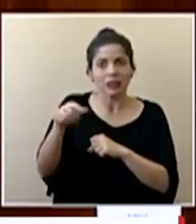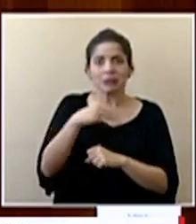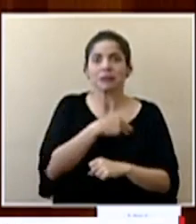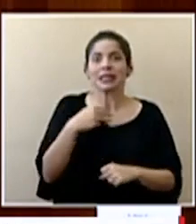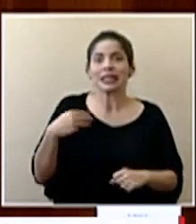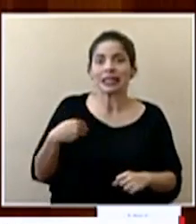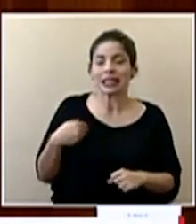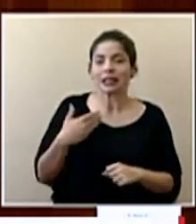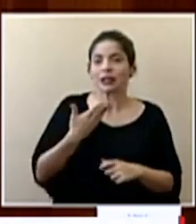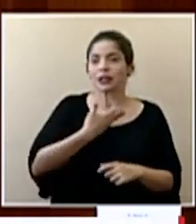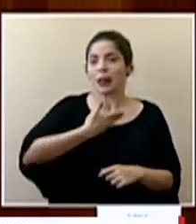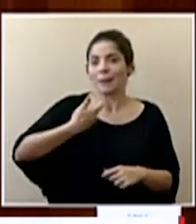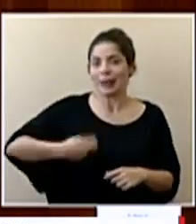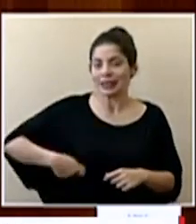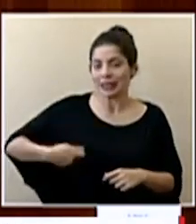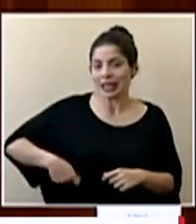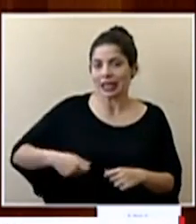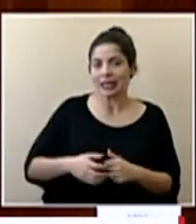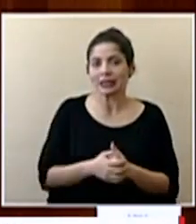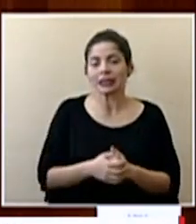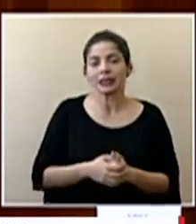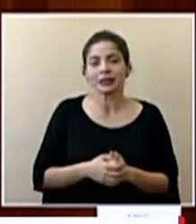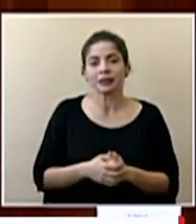ministros y presidentes de